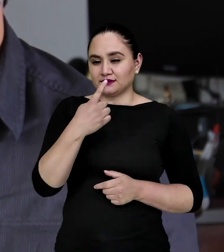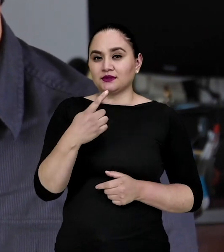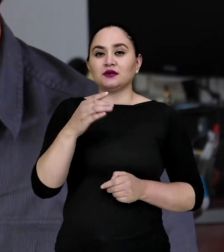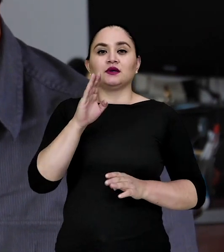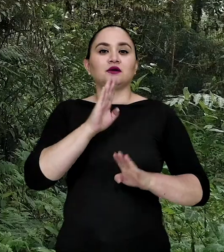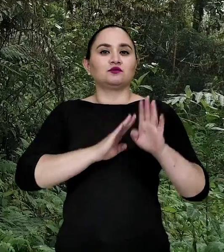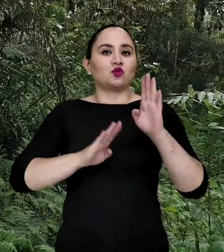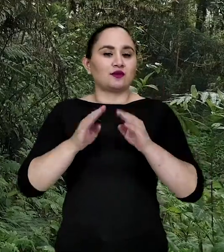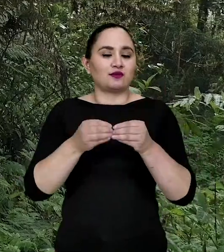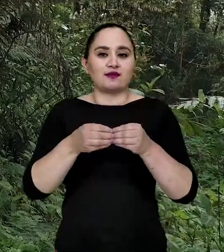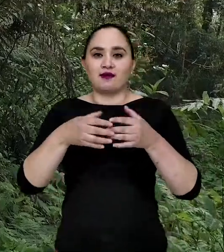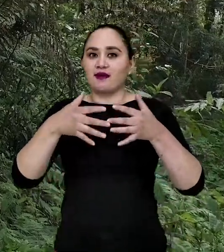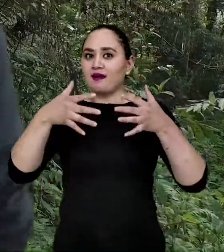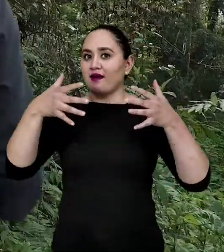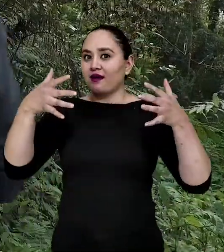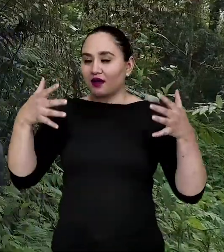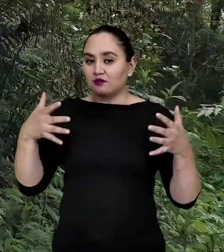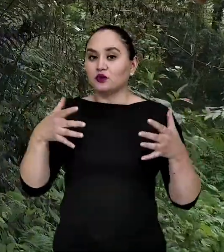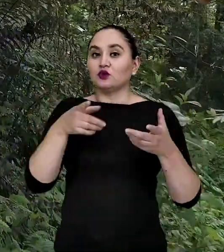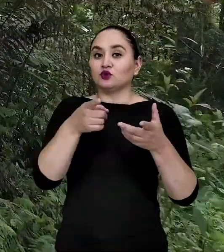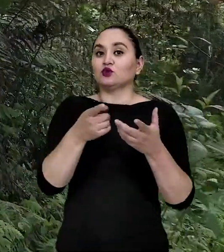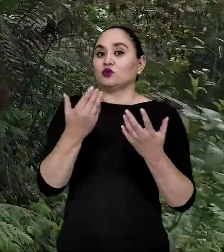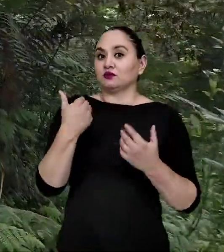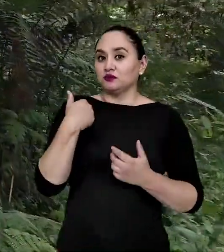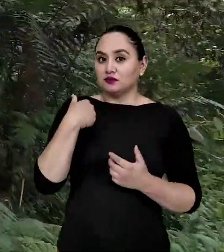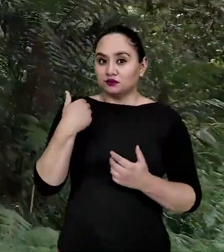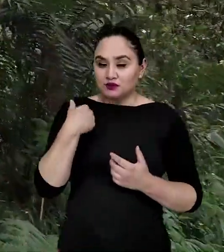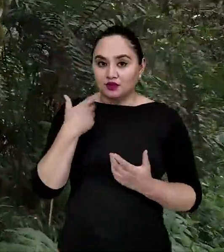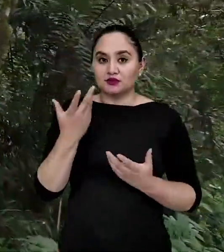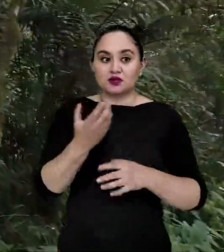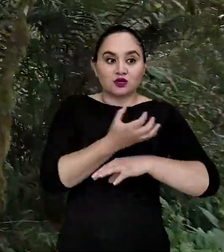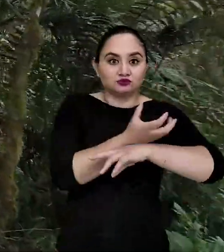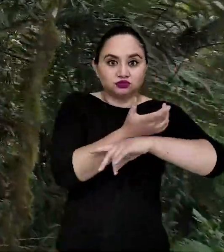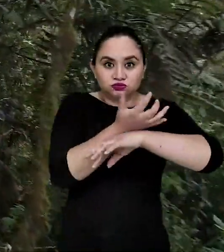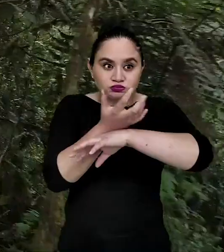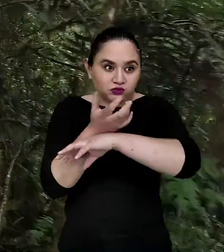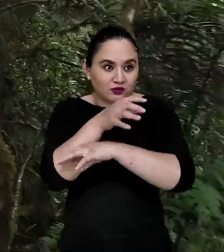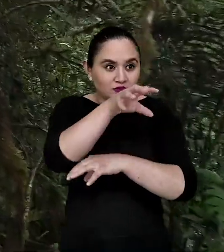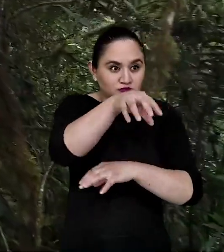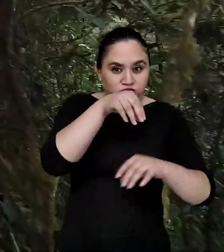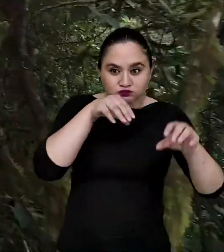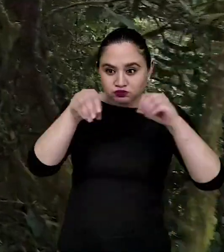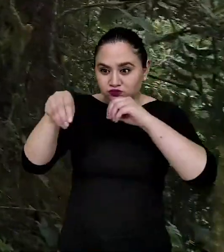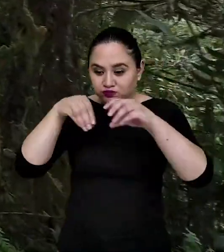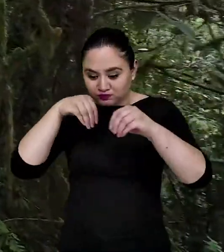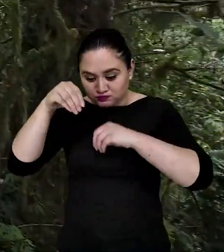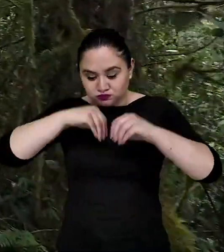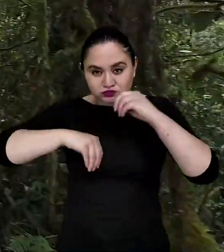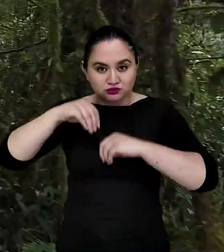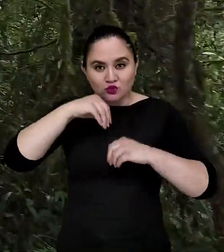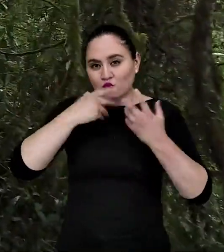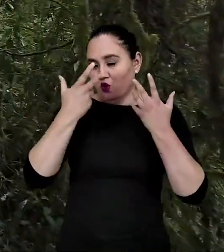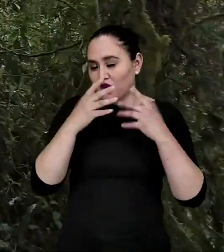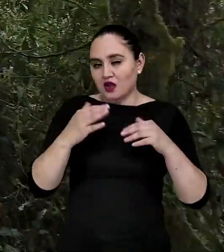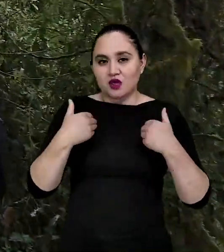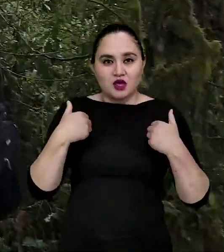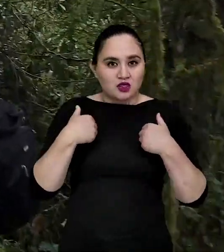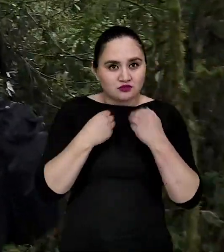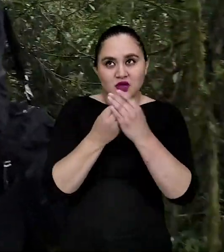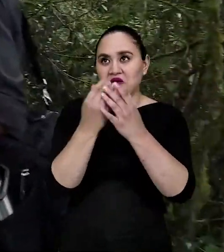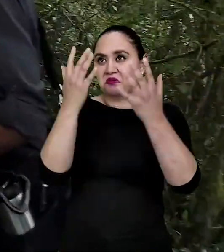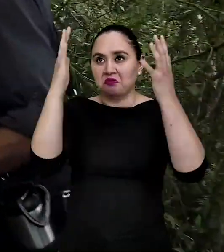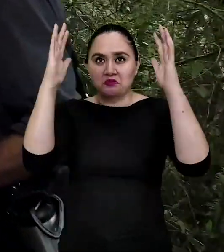mencionaba, la biología es sumamente amplia. Entonces, si tú tienes muestras colectadas en el campo de cualquier especimen, de cualquier